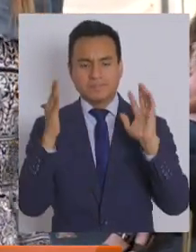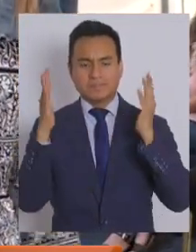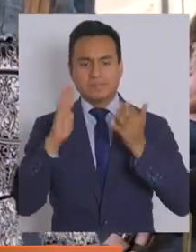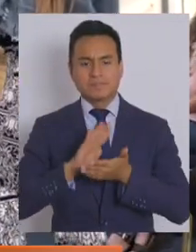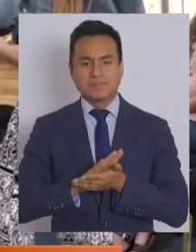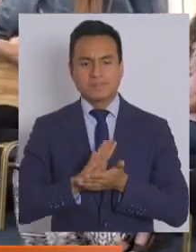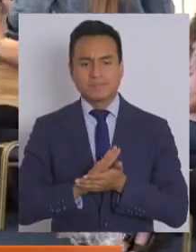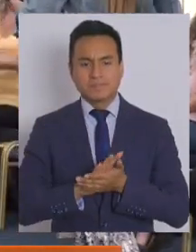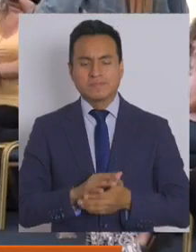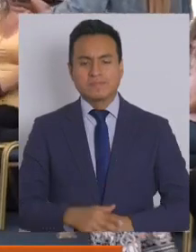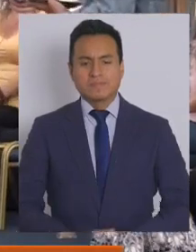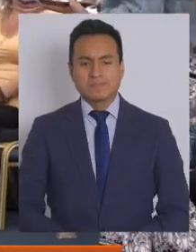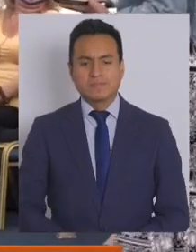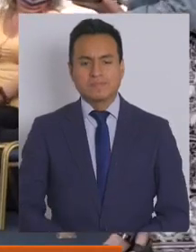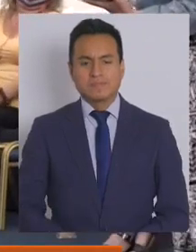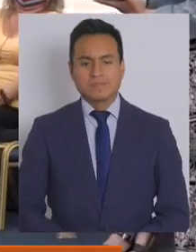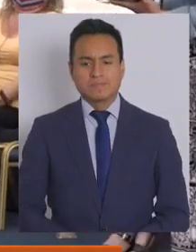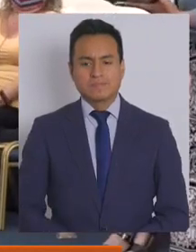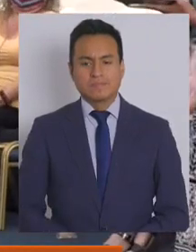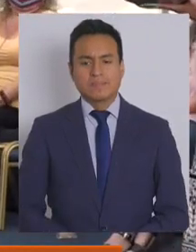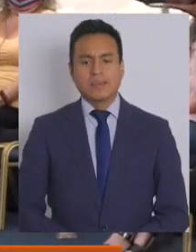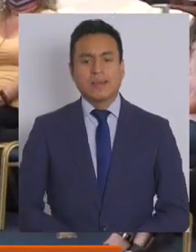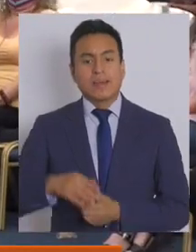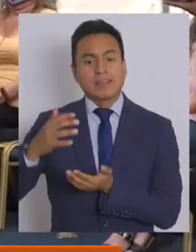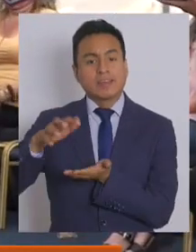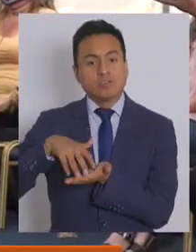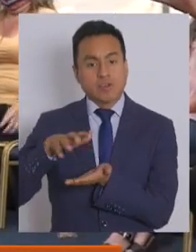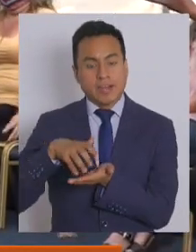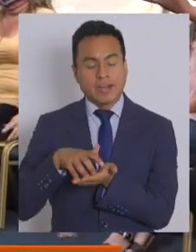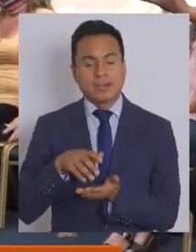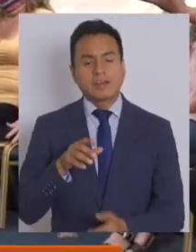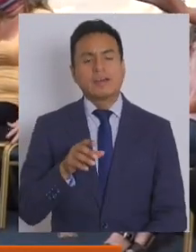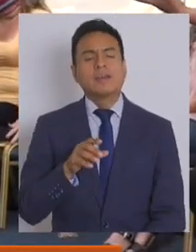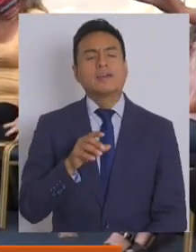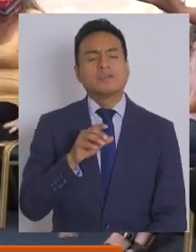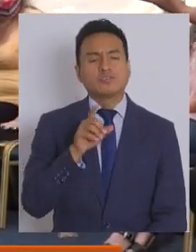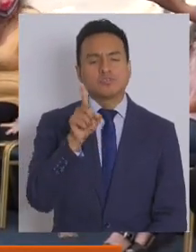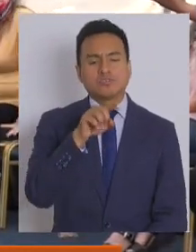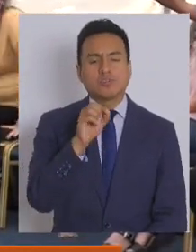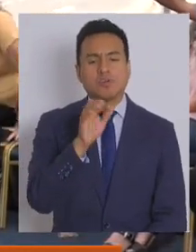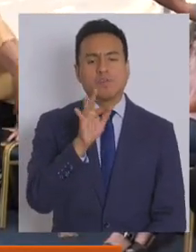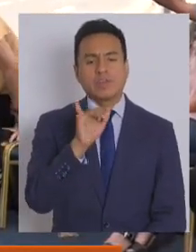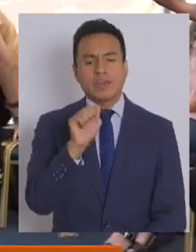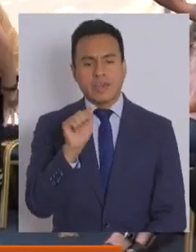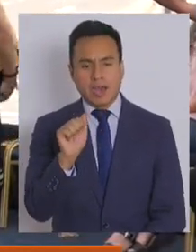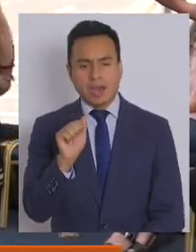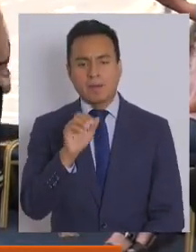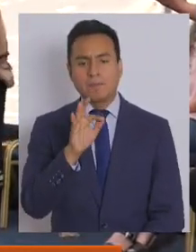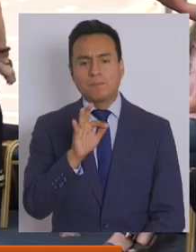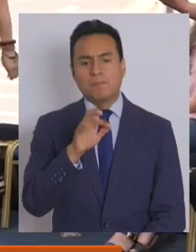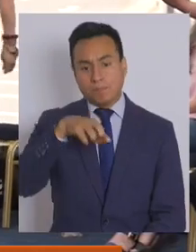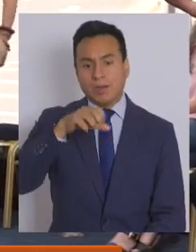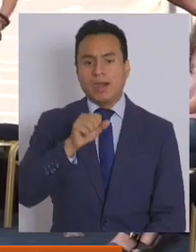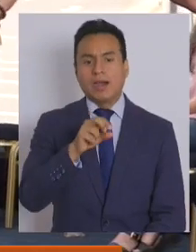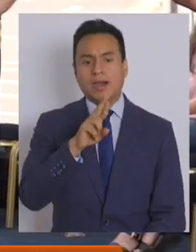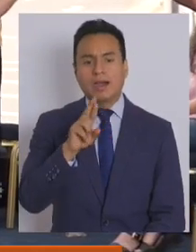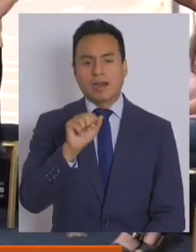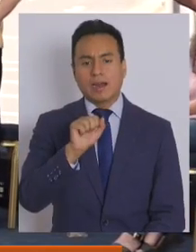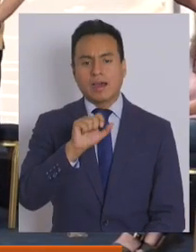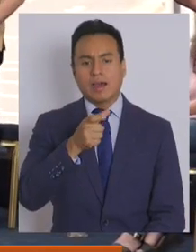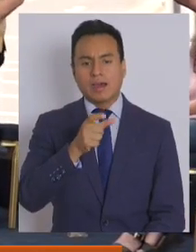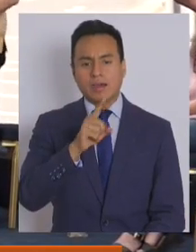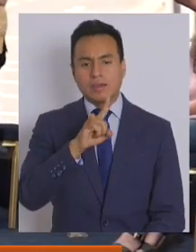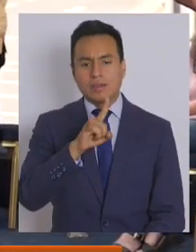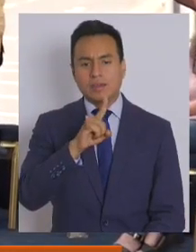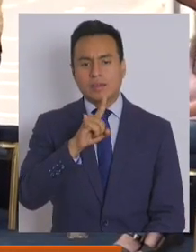Muy bien, ahí está el Presidente de la República, Sebastián Piñera, decíamos en la Comuna de los Andes, ahí en la región de Valparaíso, acompañado además del Ministro de Vivienda, Felipe